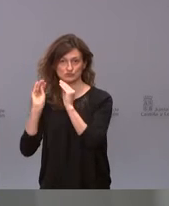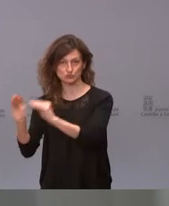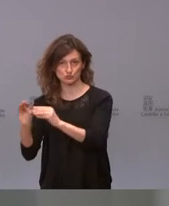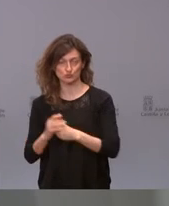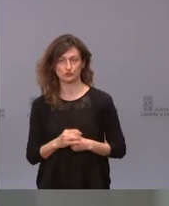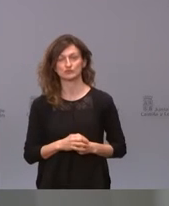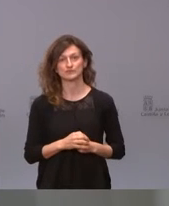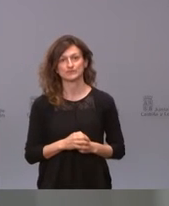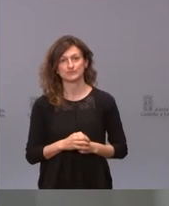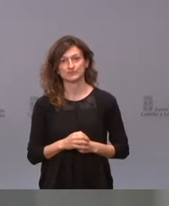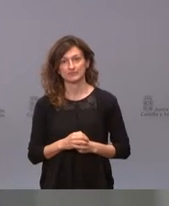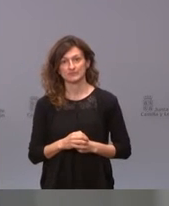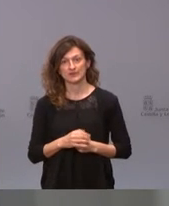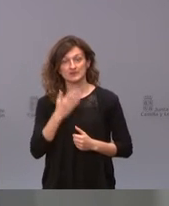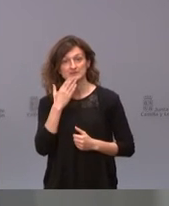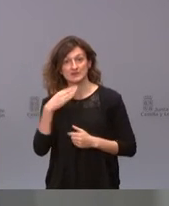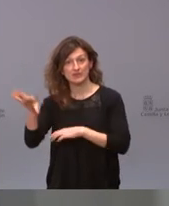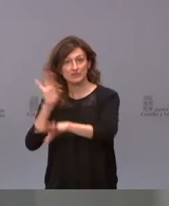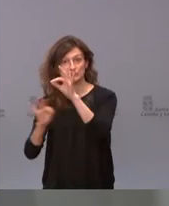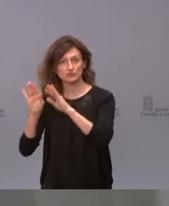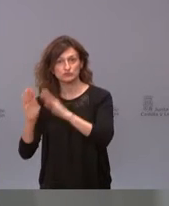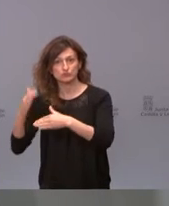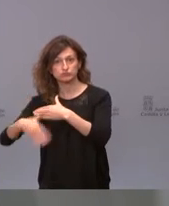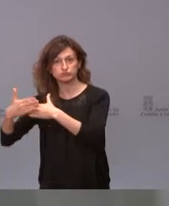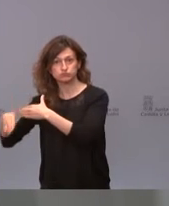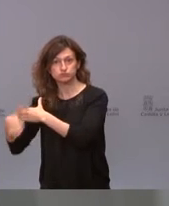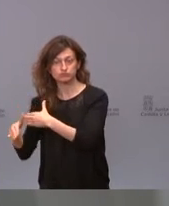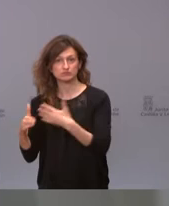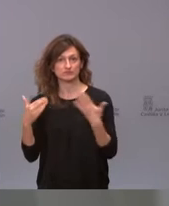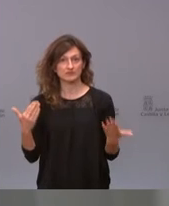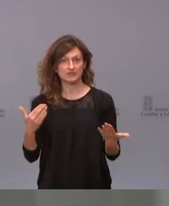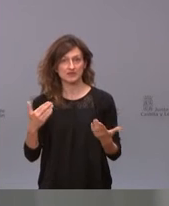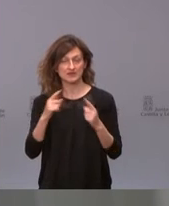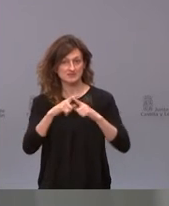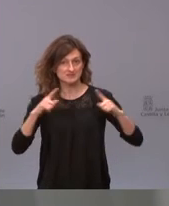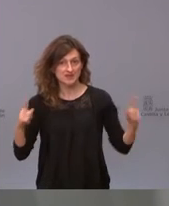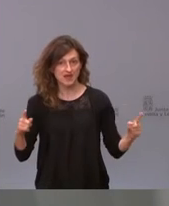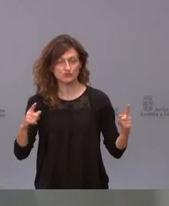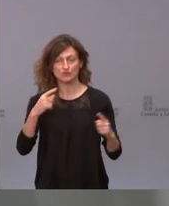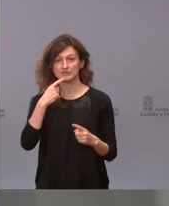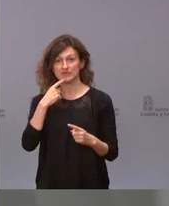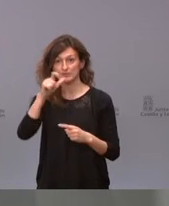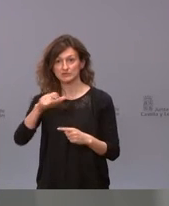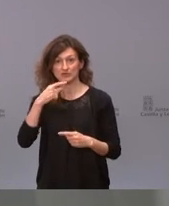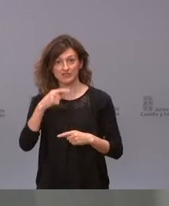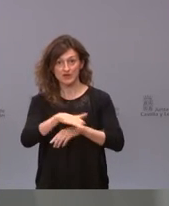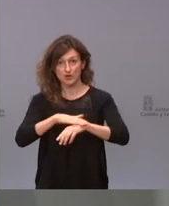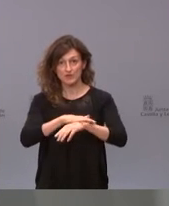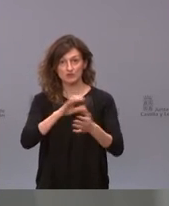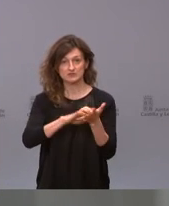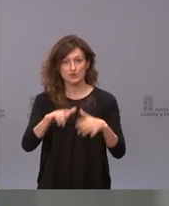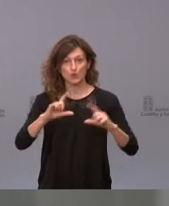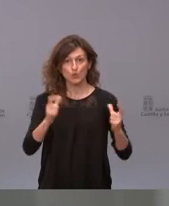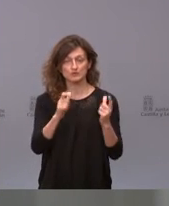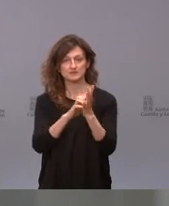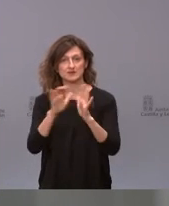decisiones y cuando ha tomado decisiones restrictivas no hay nadie a lo largo de este año que pueda decir que este Gobierno, que la Junta que